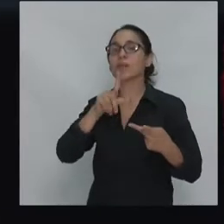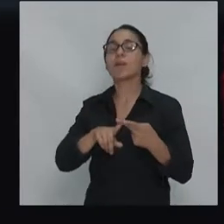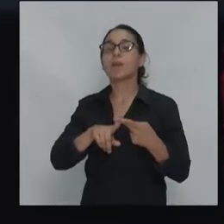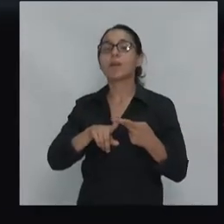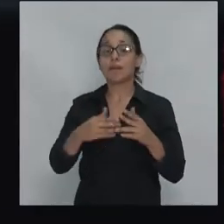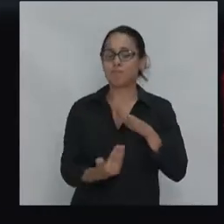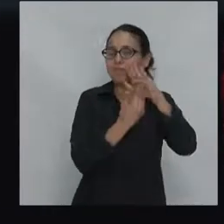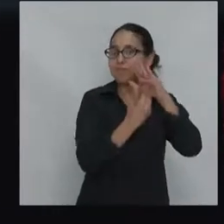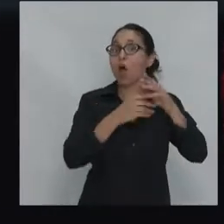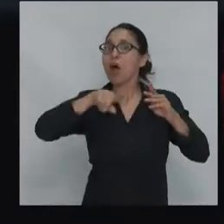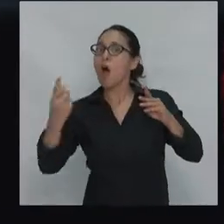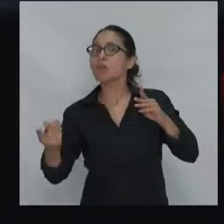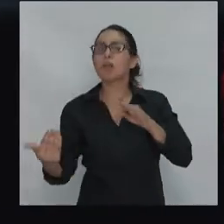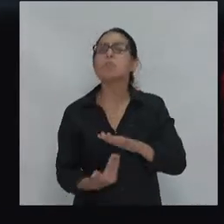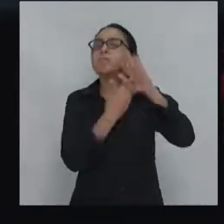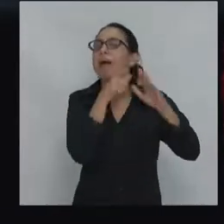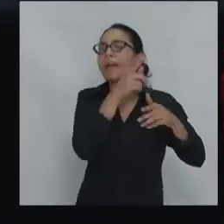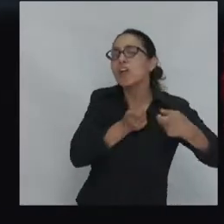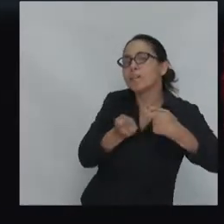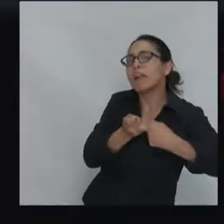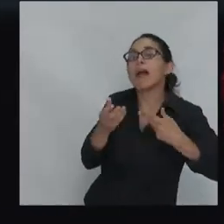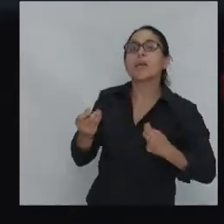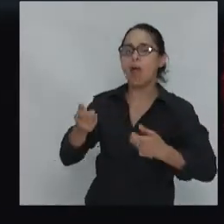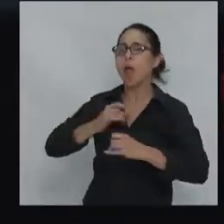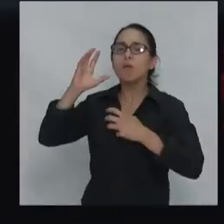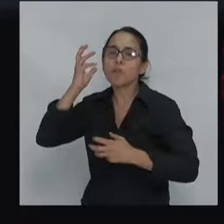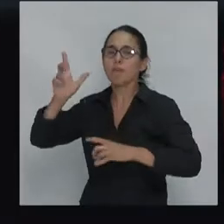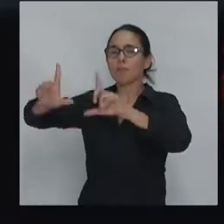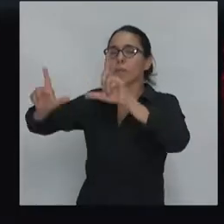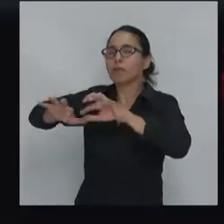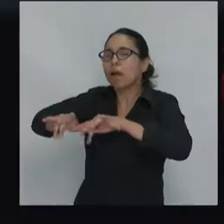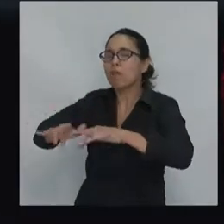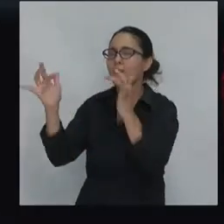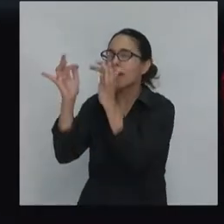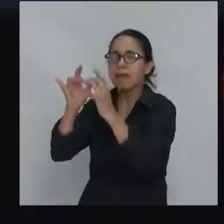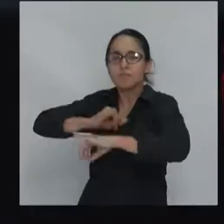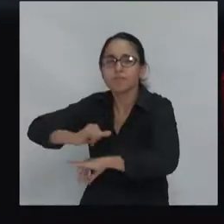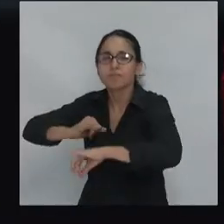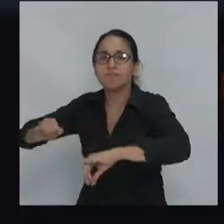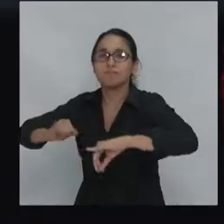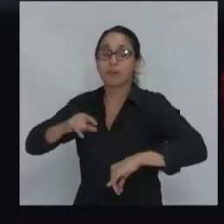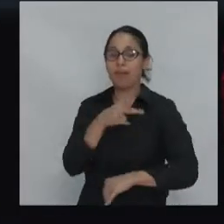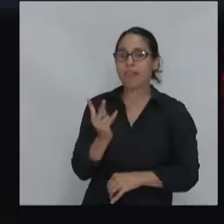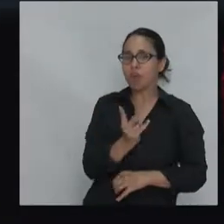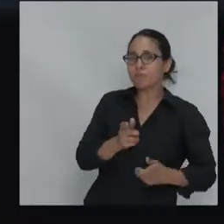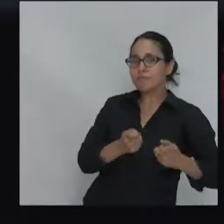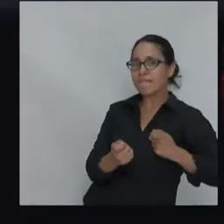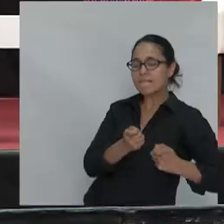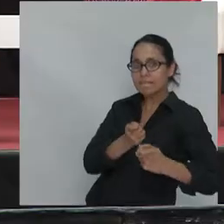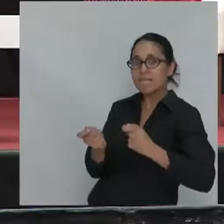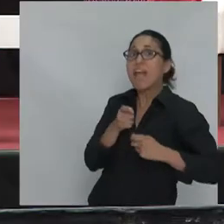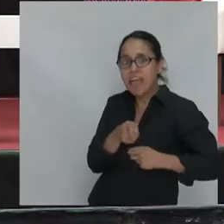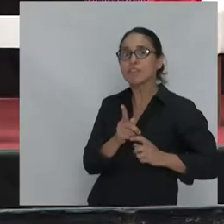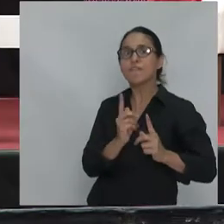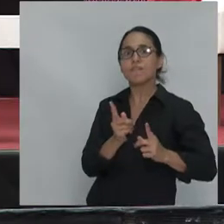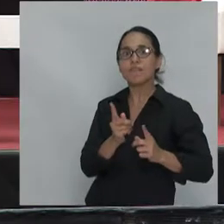informativo utilizan de manera muy activa hoy día todo